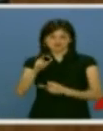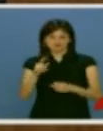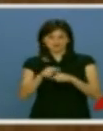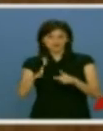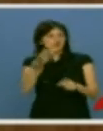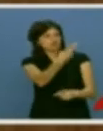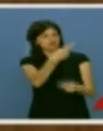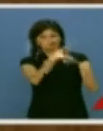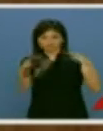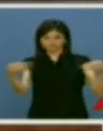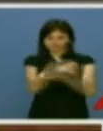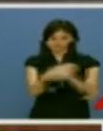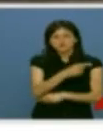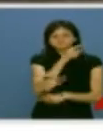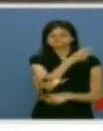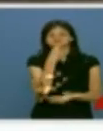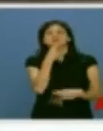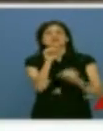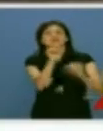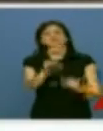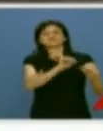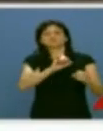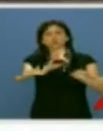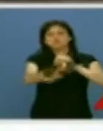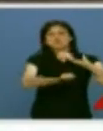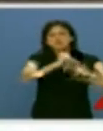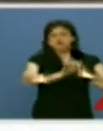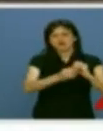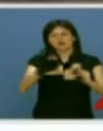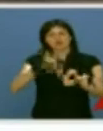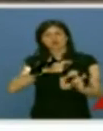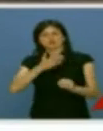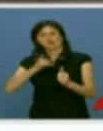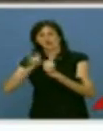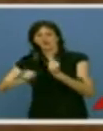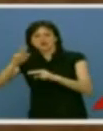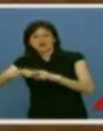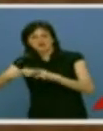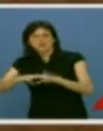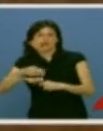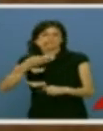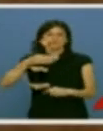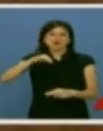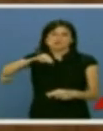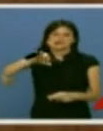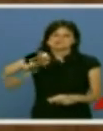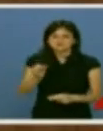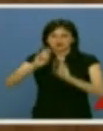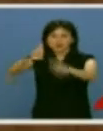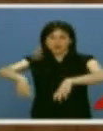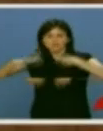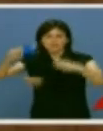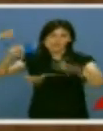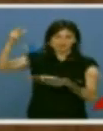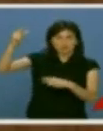visión sobre la energía. Ustedes seguirán defendiendo la energía nuclear y nosotros el futuro del carbón, las renovables o la biomasa. Por cierto, nosotros